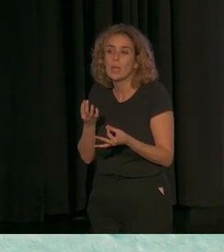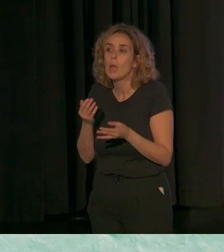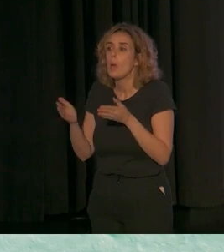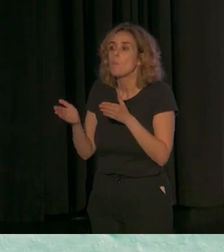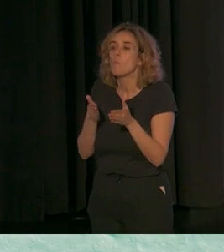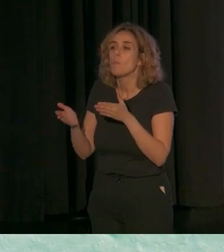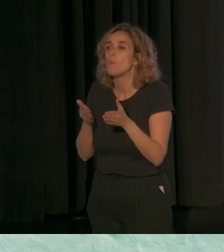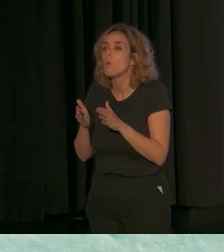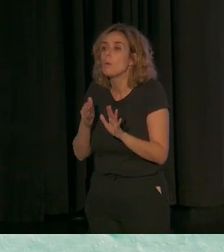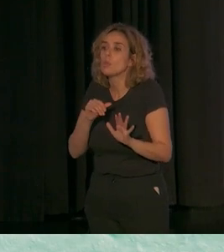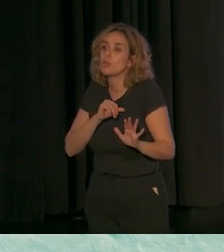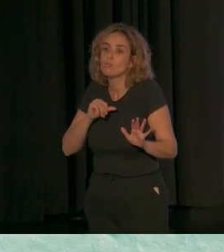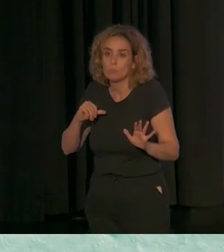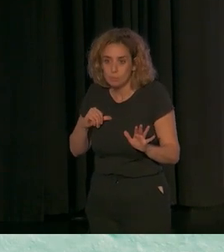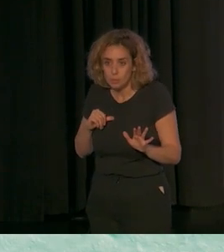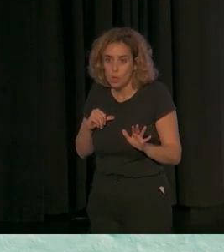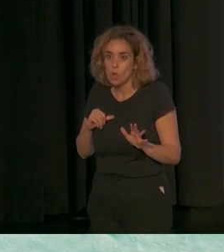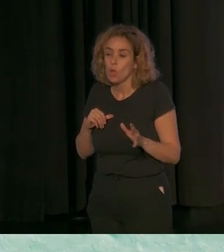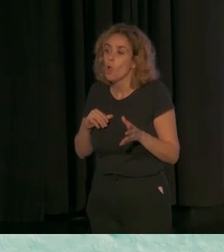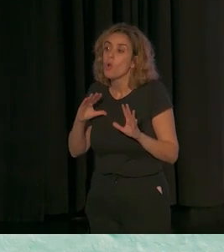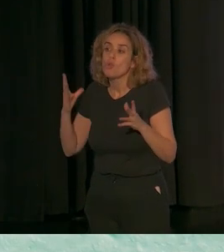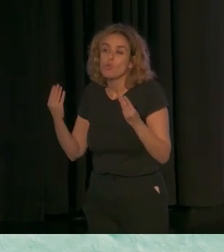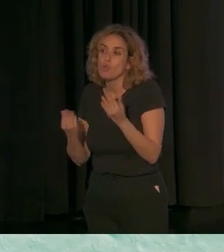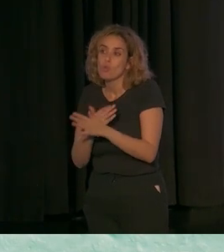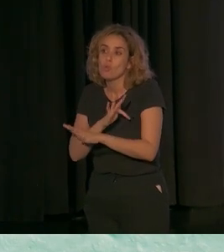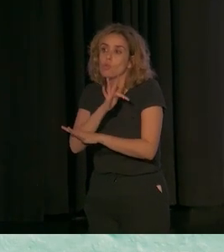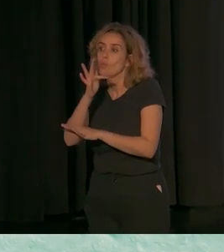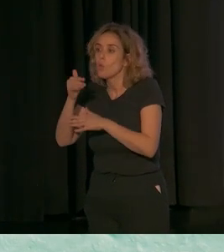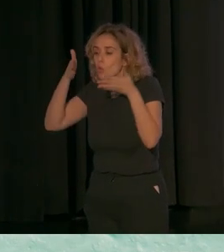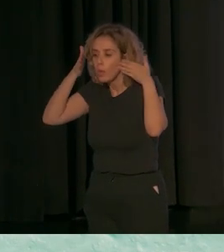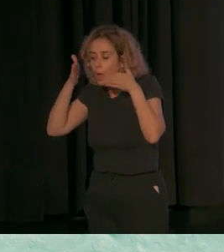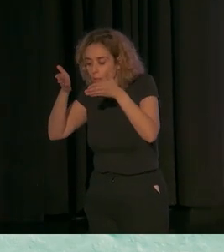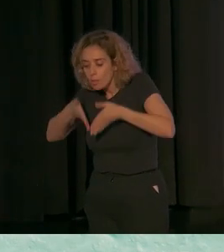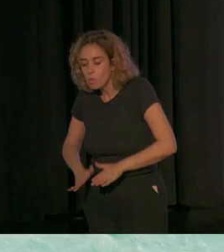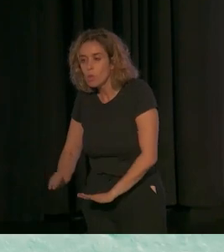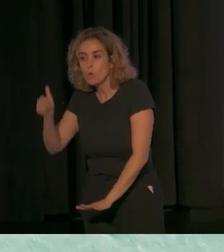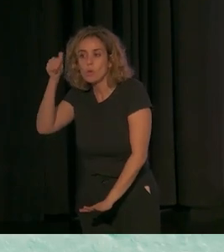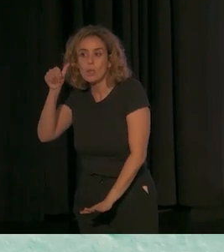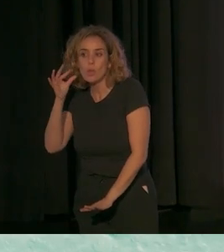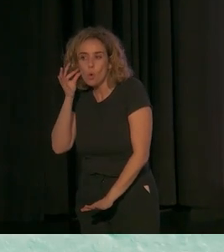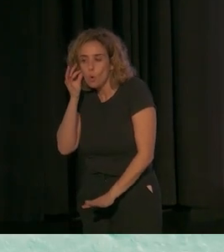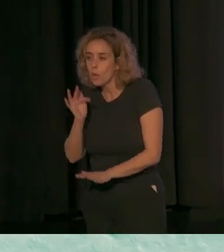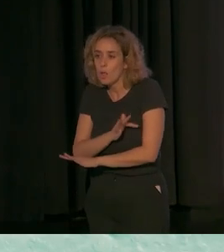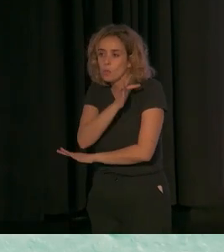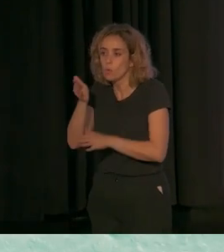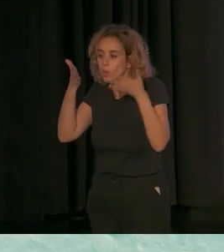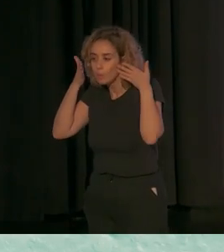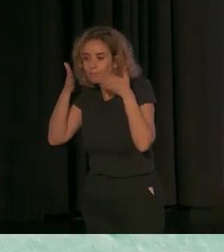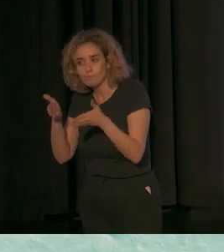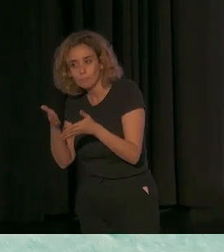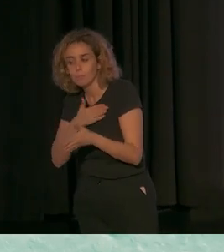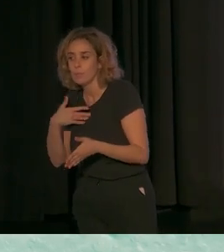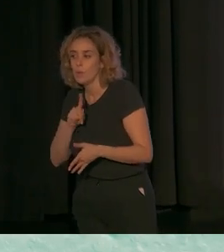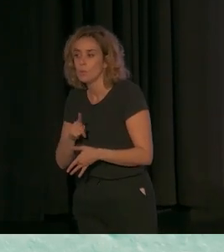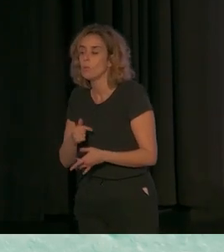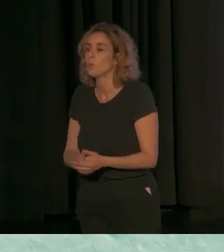momentos para ellos, que no estén todo el día pendiente del hijo o de la hija. Como decía Anne Turbol ya hace muchos